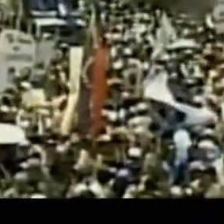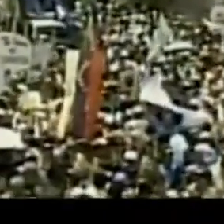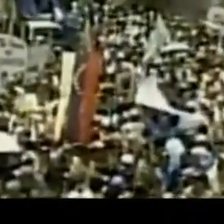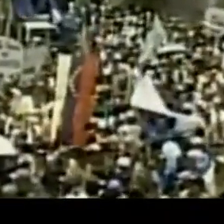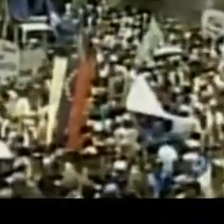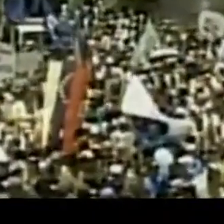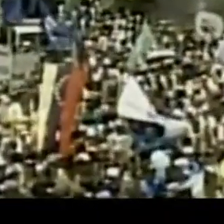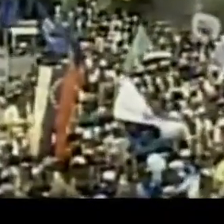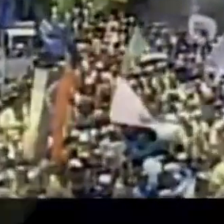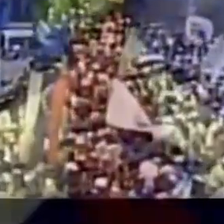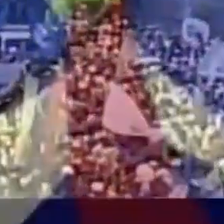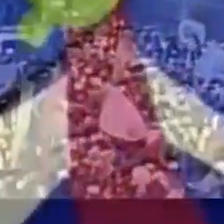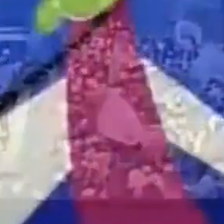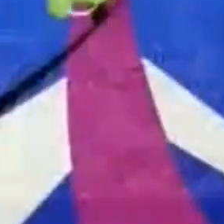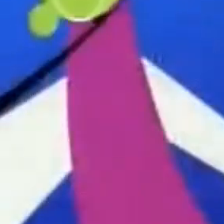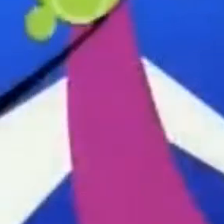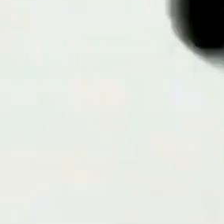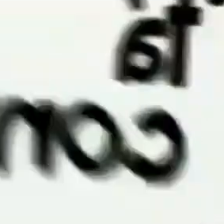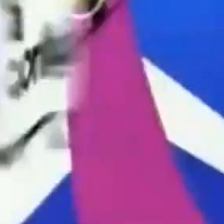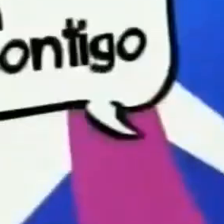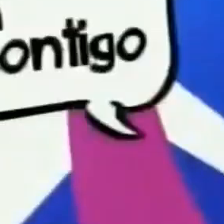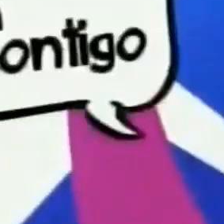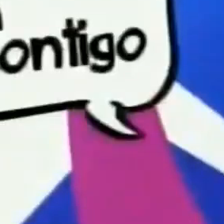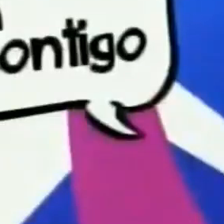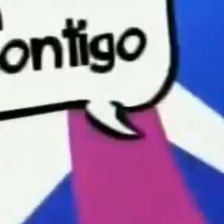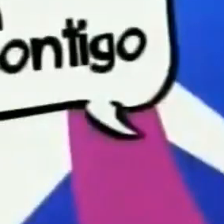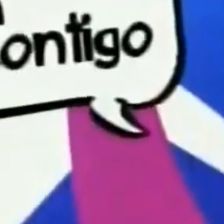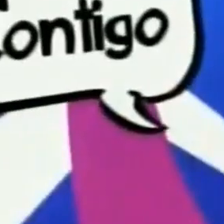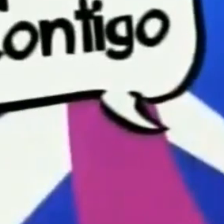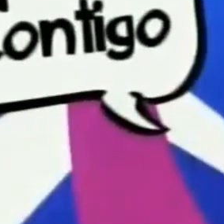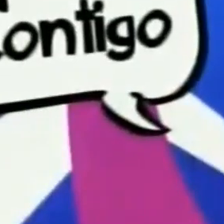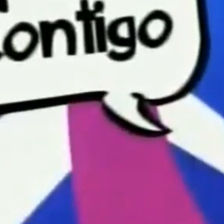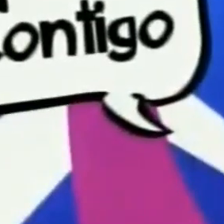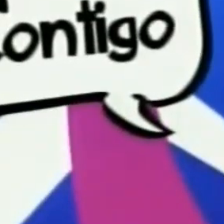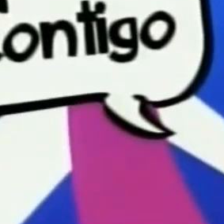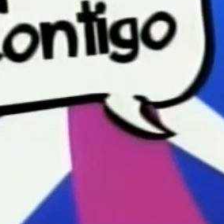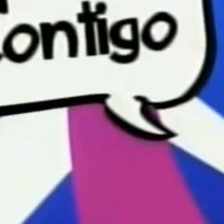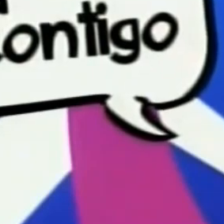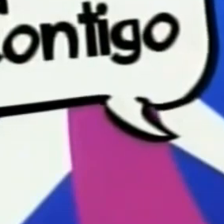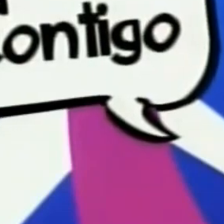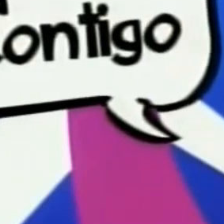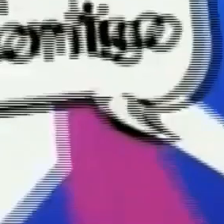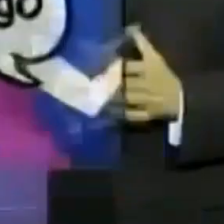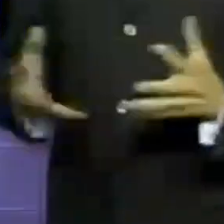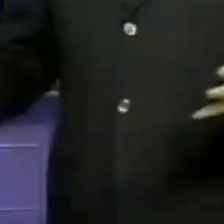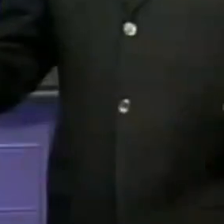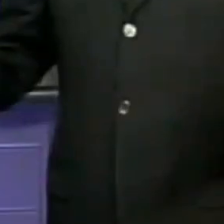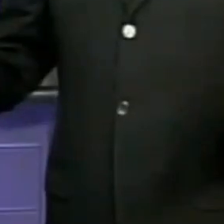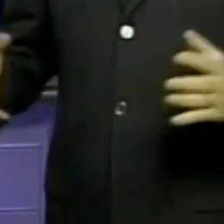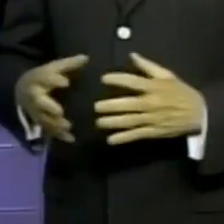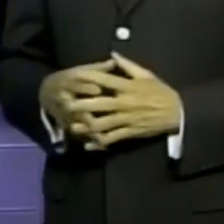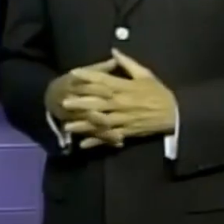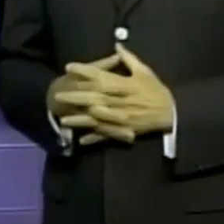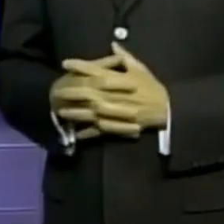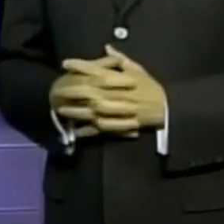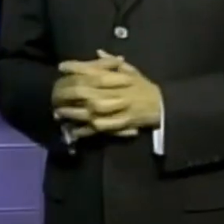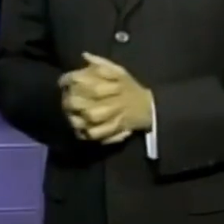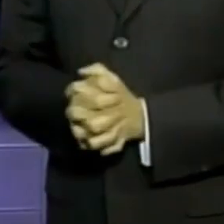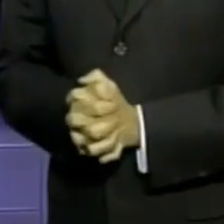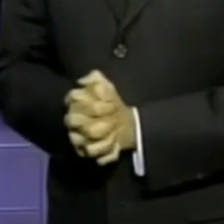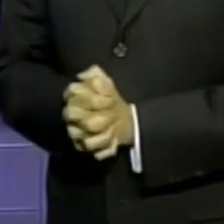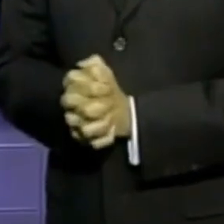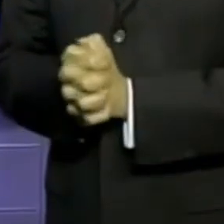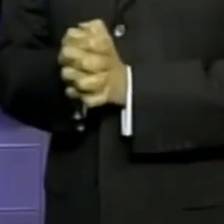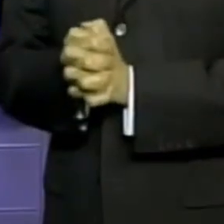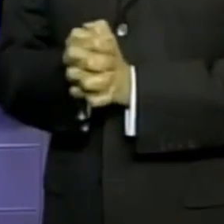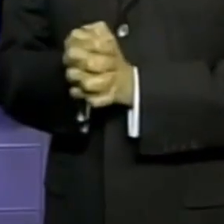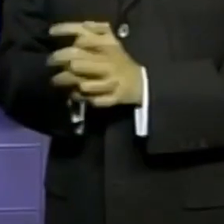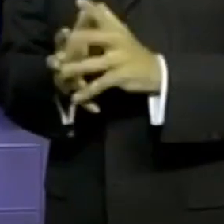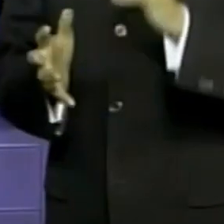respetando